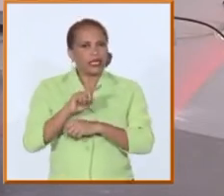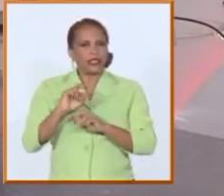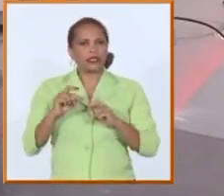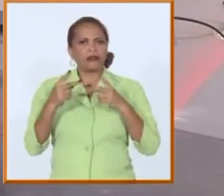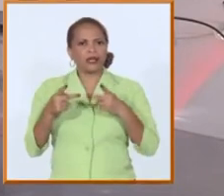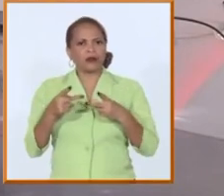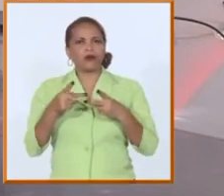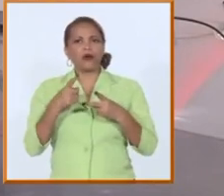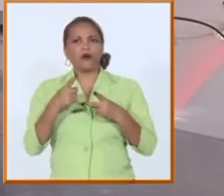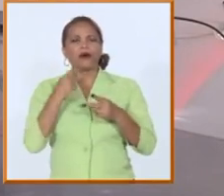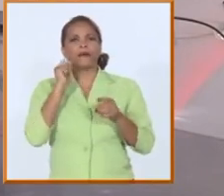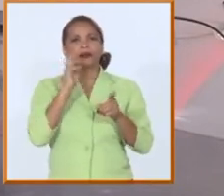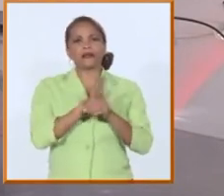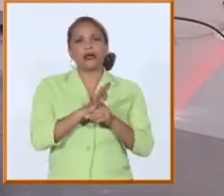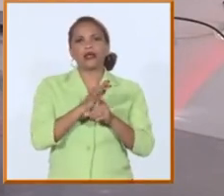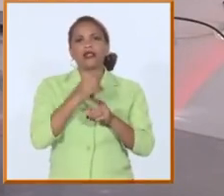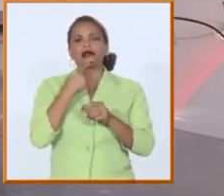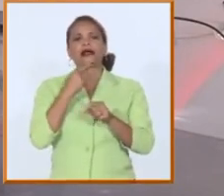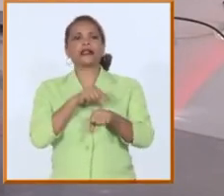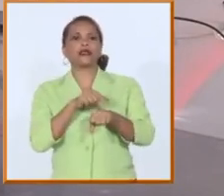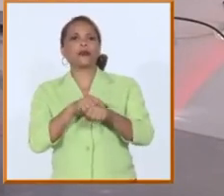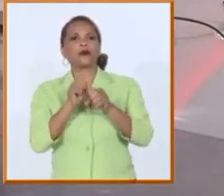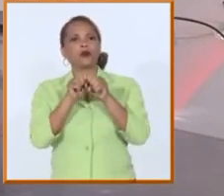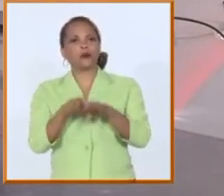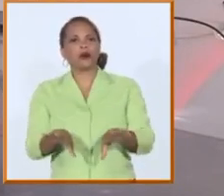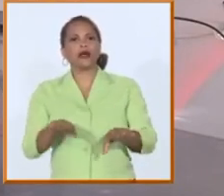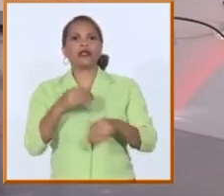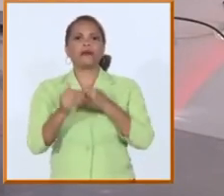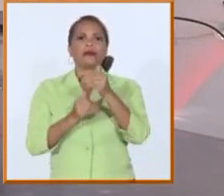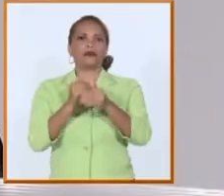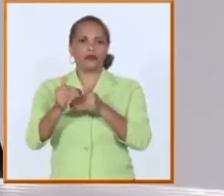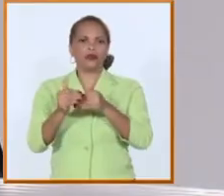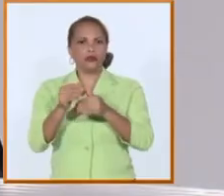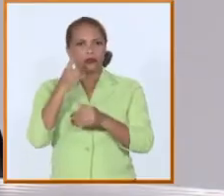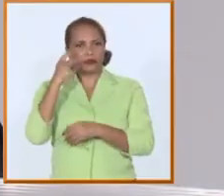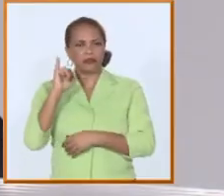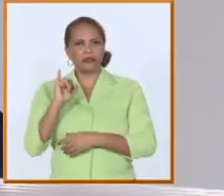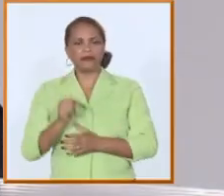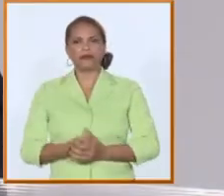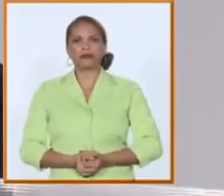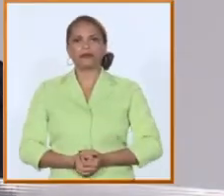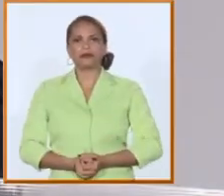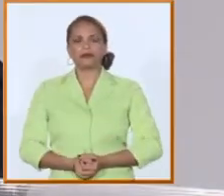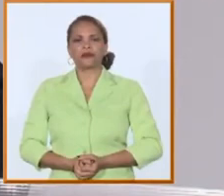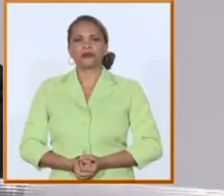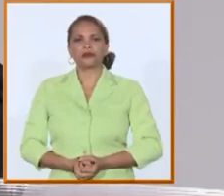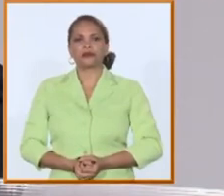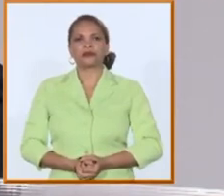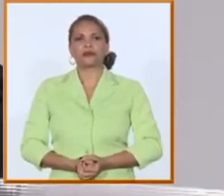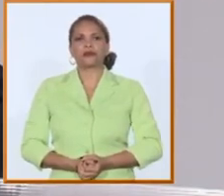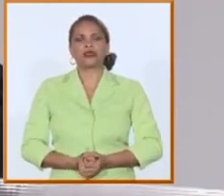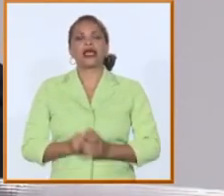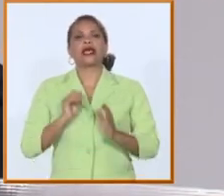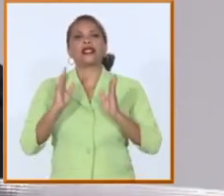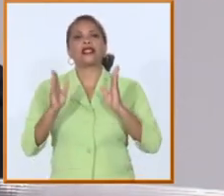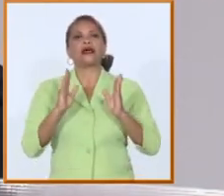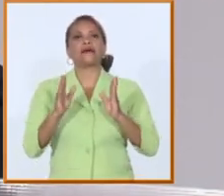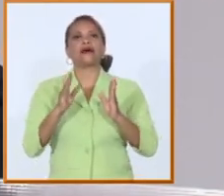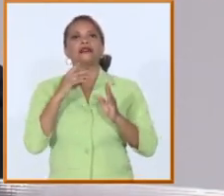espacios normales a tiempos normales todo este proceso enriquecedor sí, claro esa parte de la formación